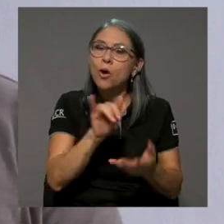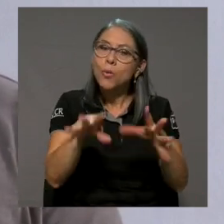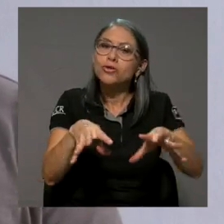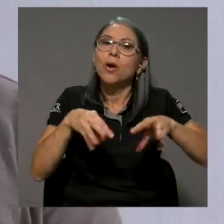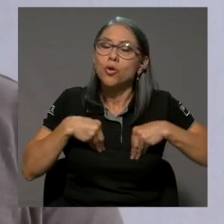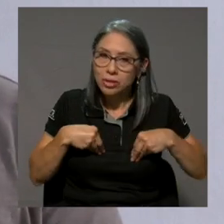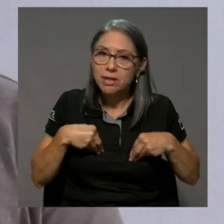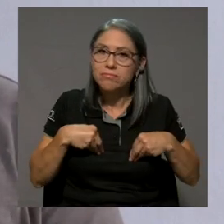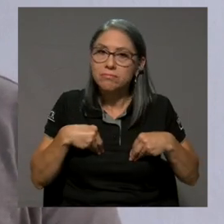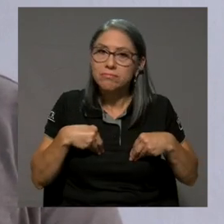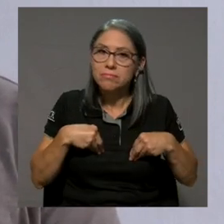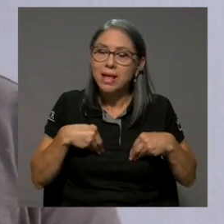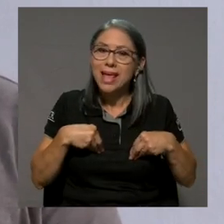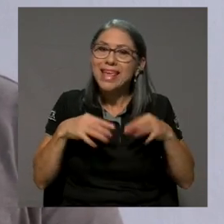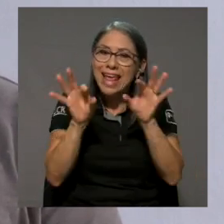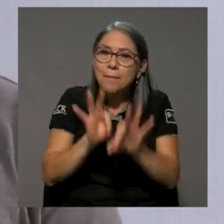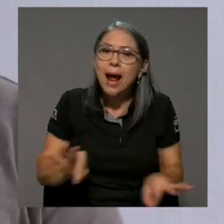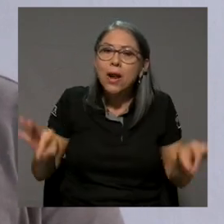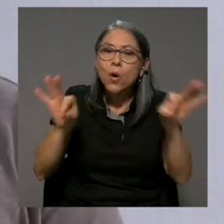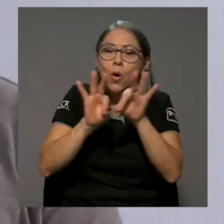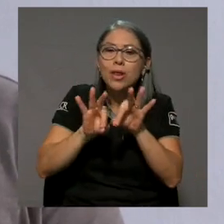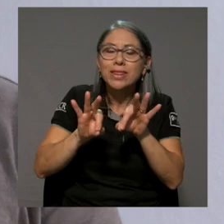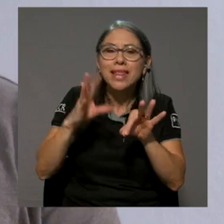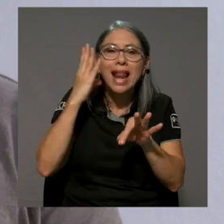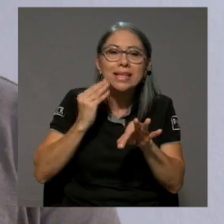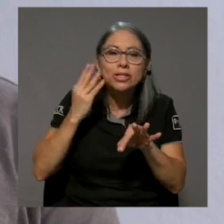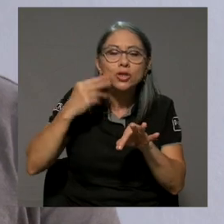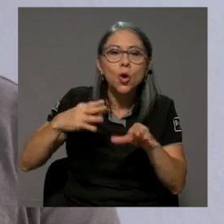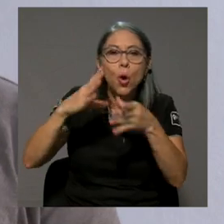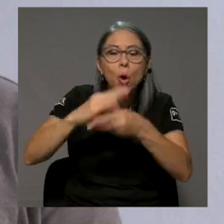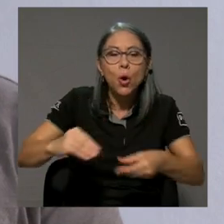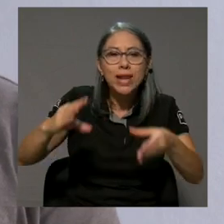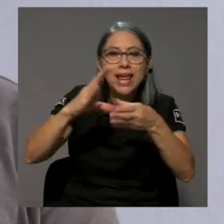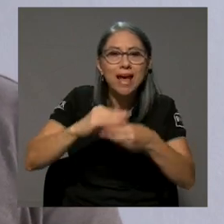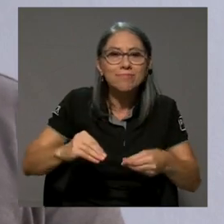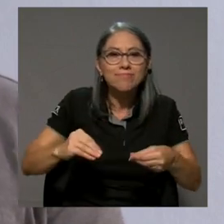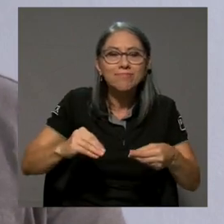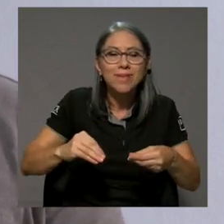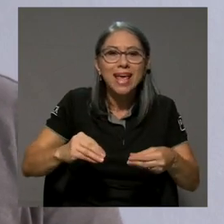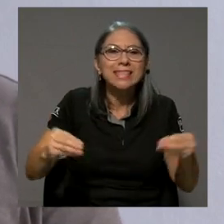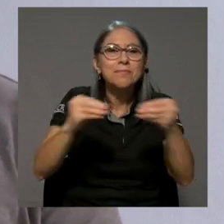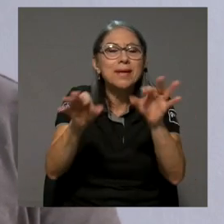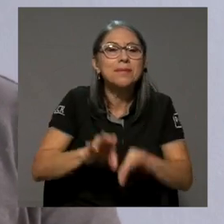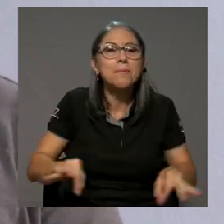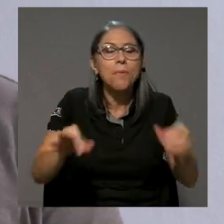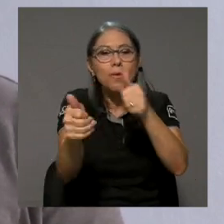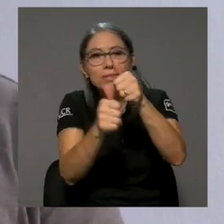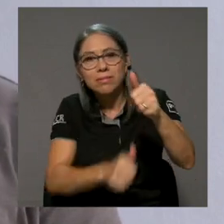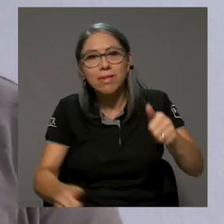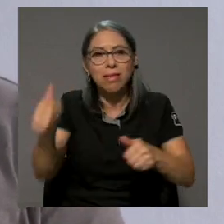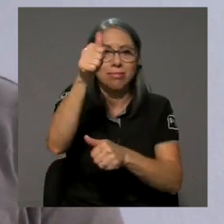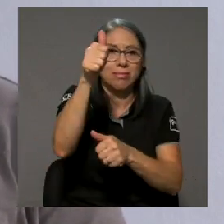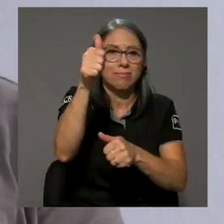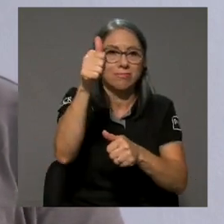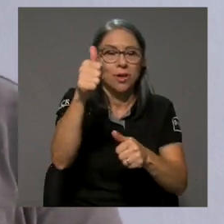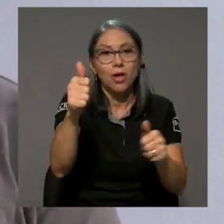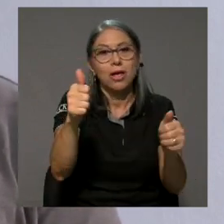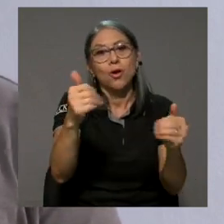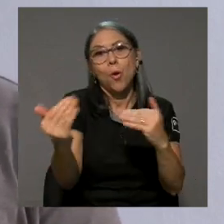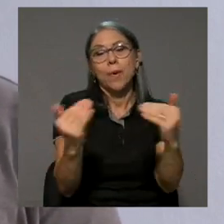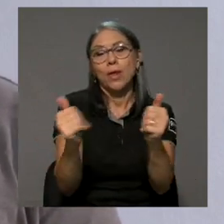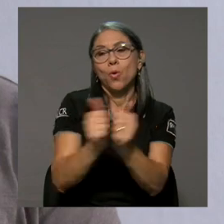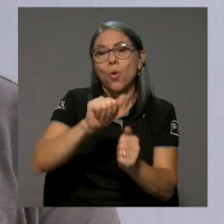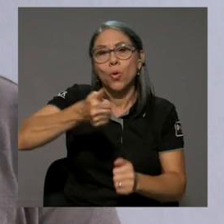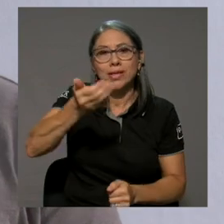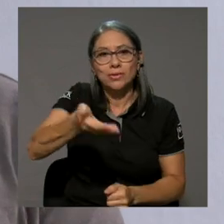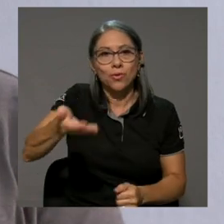es reconocer que el valor de la historia va por encima de todos y todas las otras piezas de